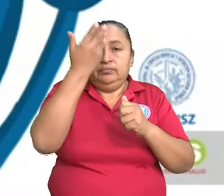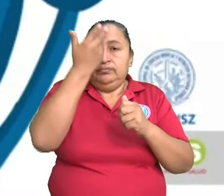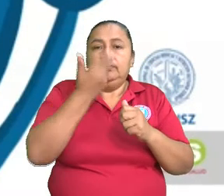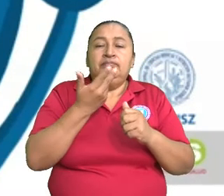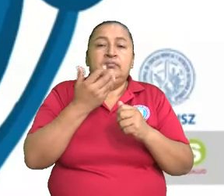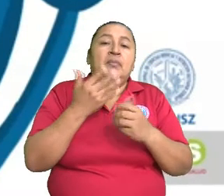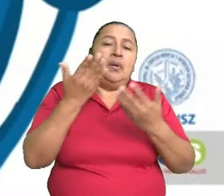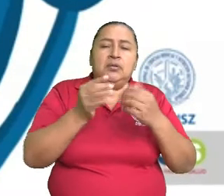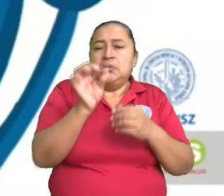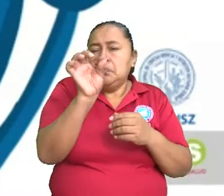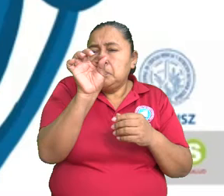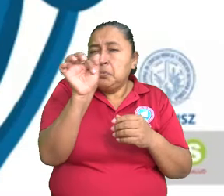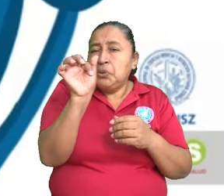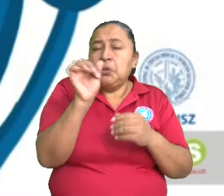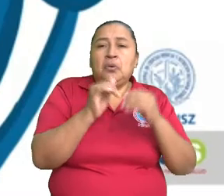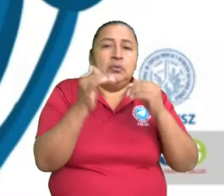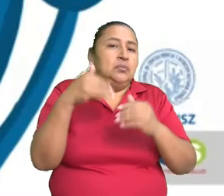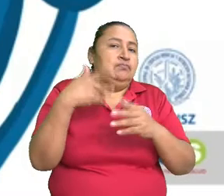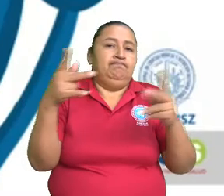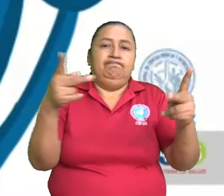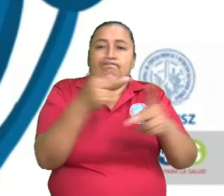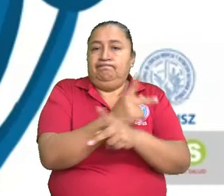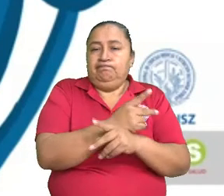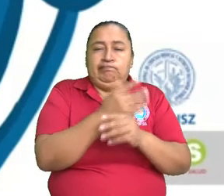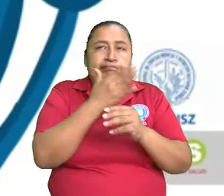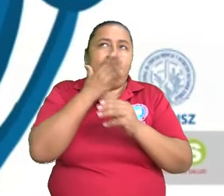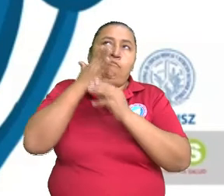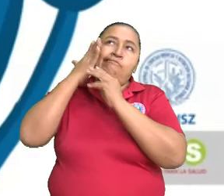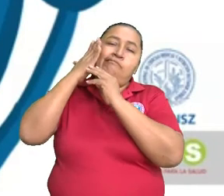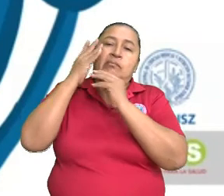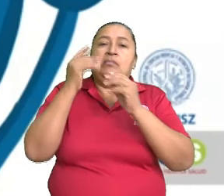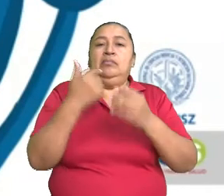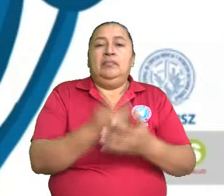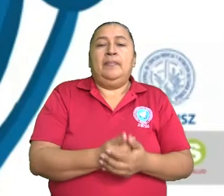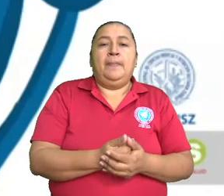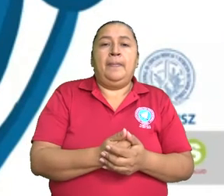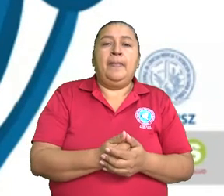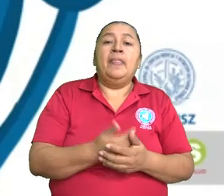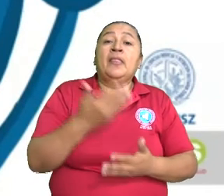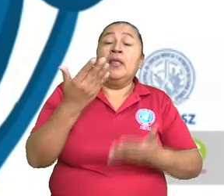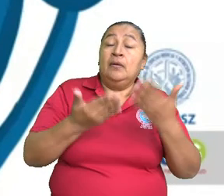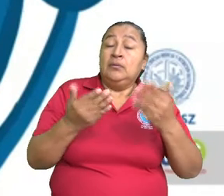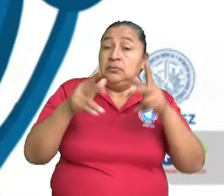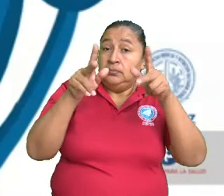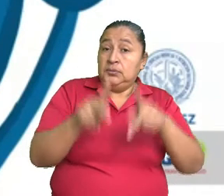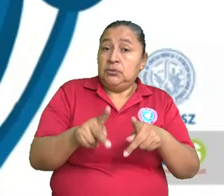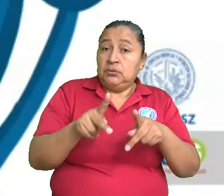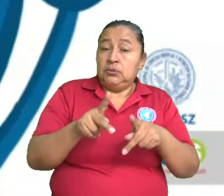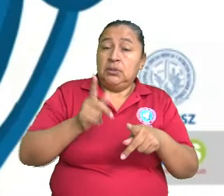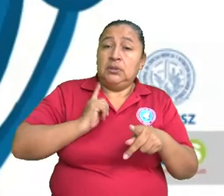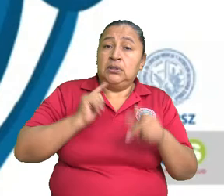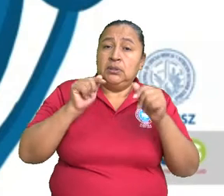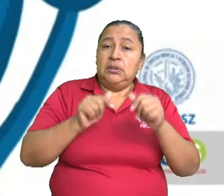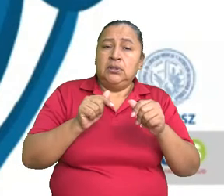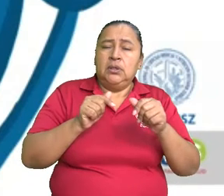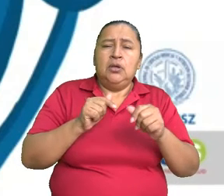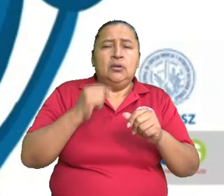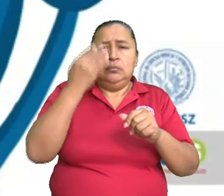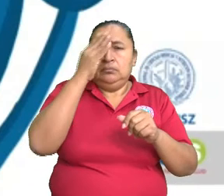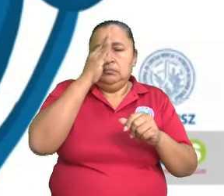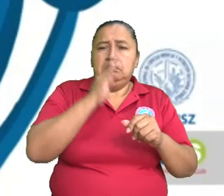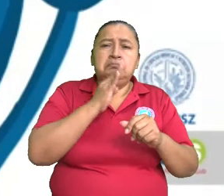puede ser muy leve, pues, hay unos que son más intensos. suele suceder que la persona que está con parálisis